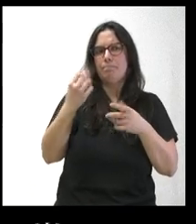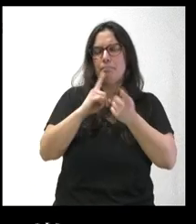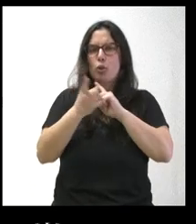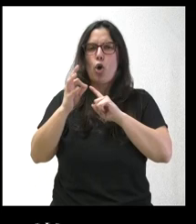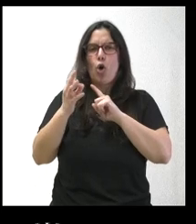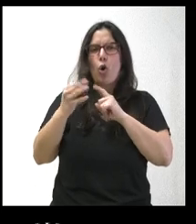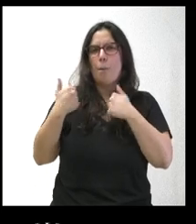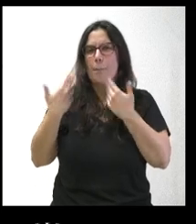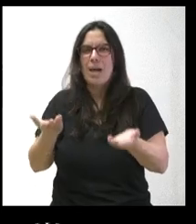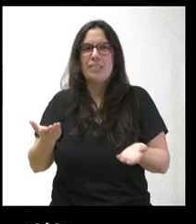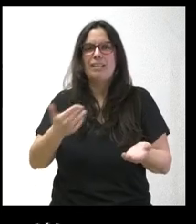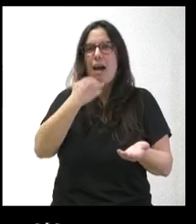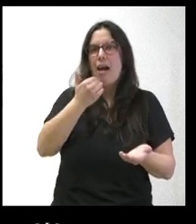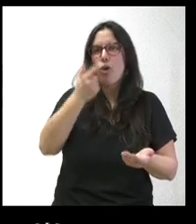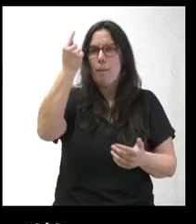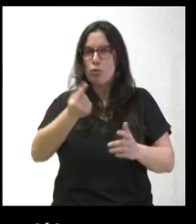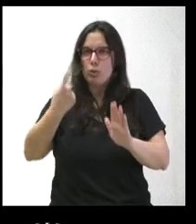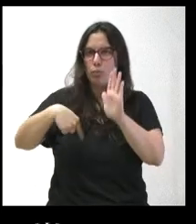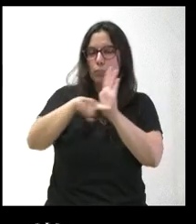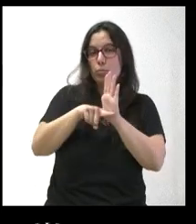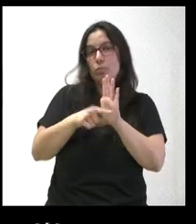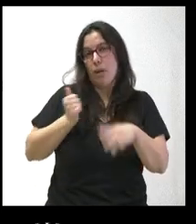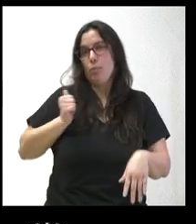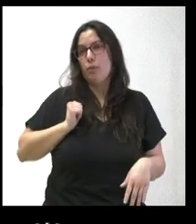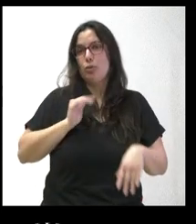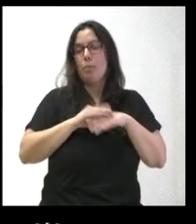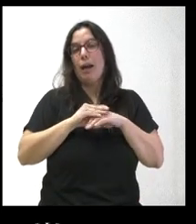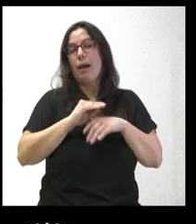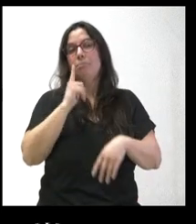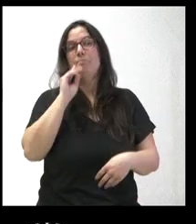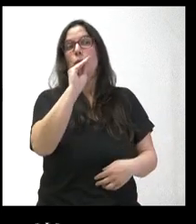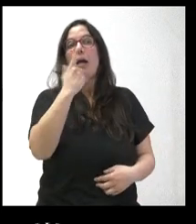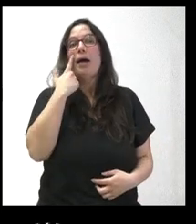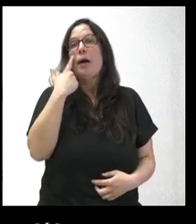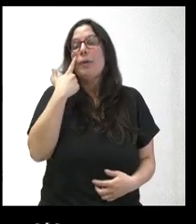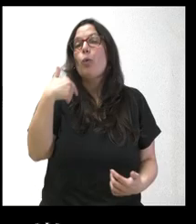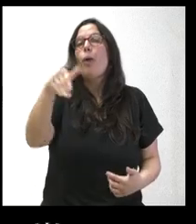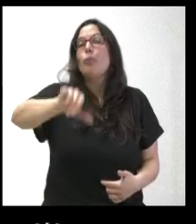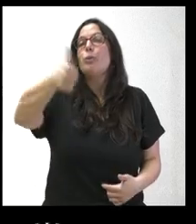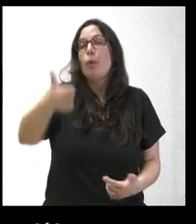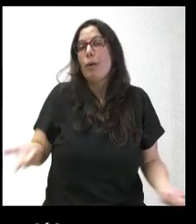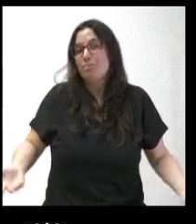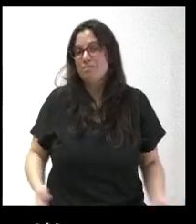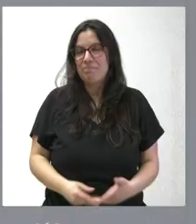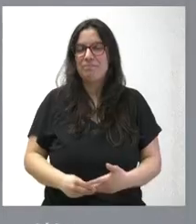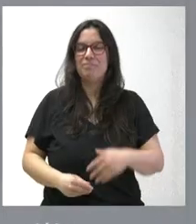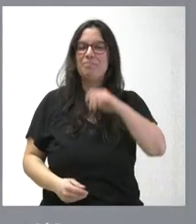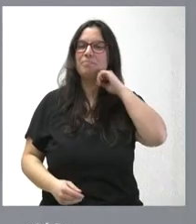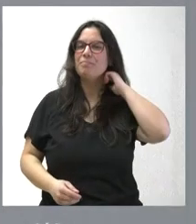manera más, si lo podamos ver en los presupuestos, que ya aprovecho para tirar la caña por si nos puede concretar cuando se aprobará finalmente. Gracias.